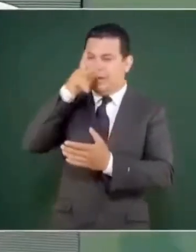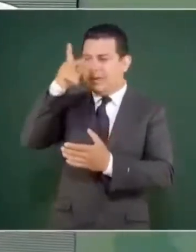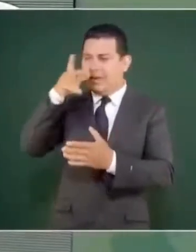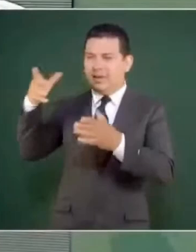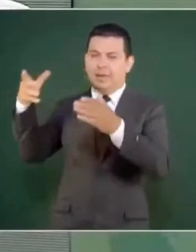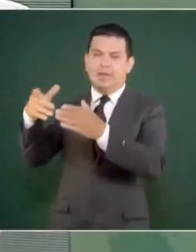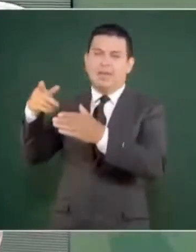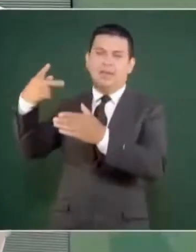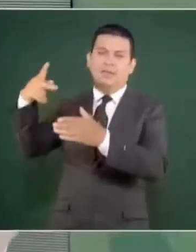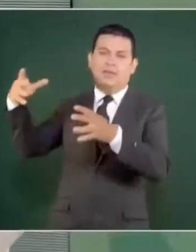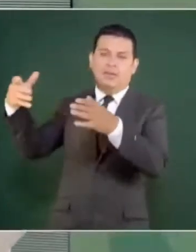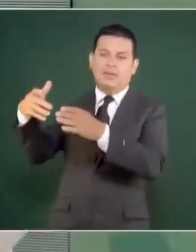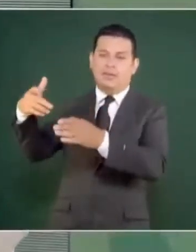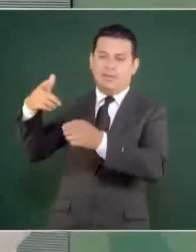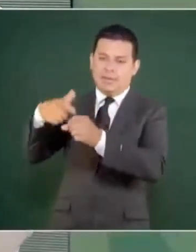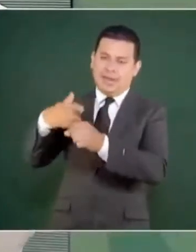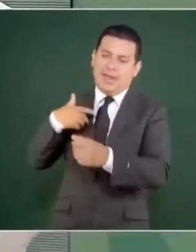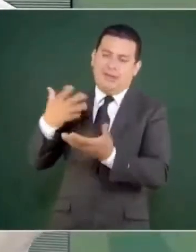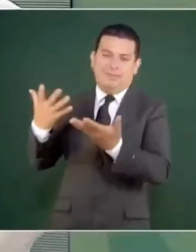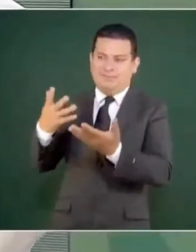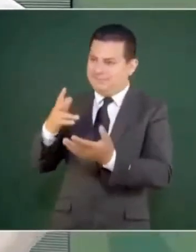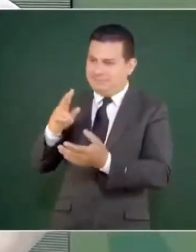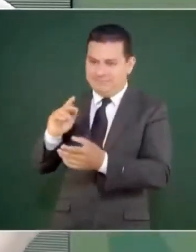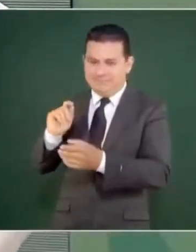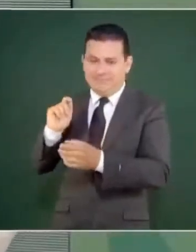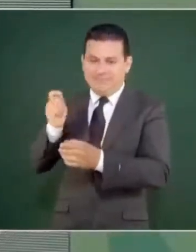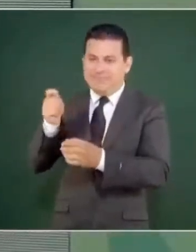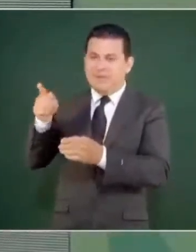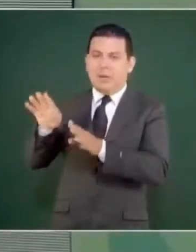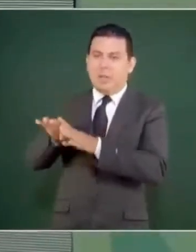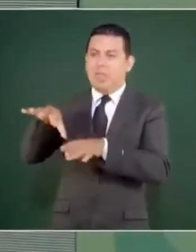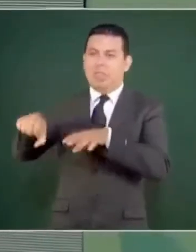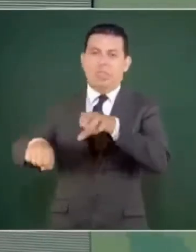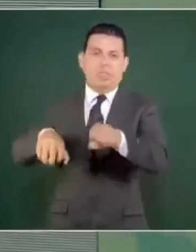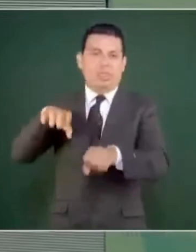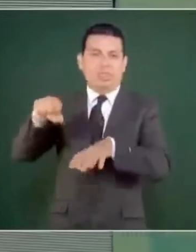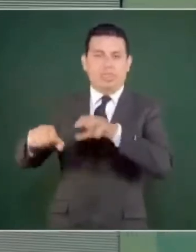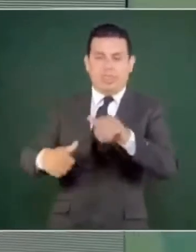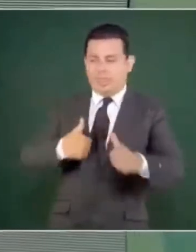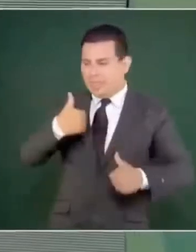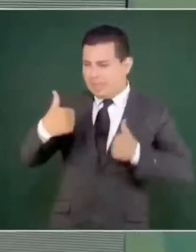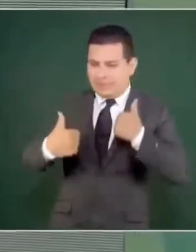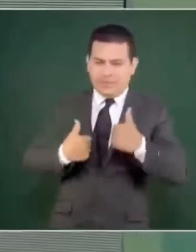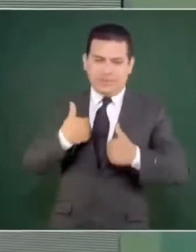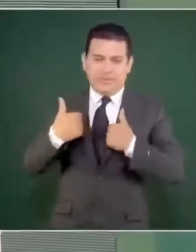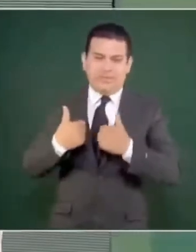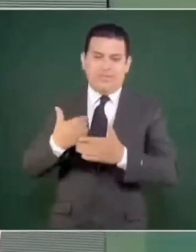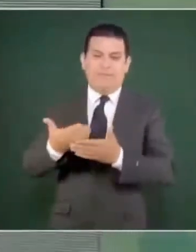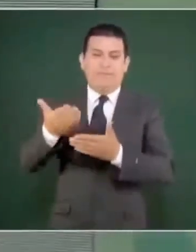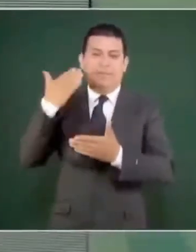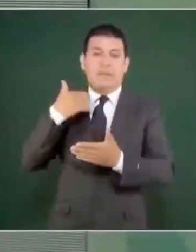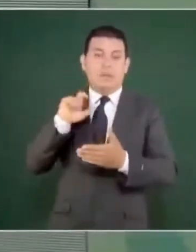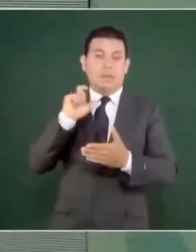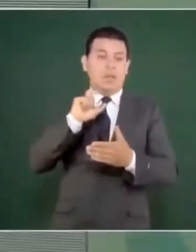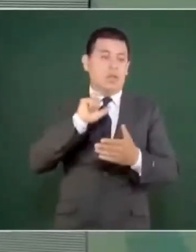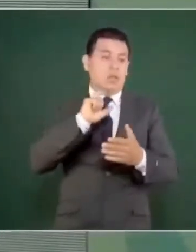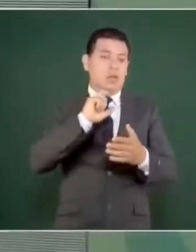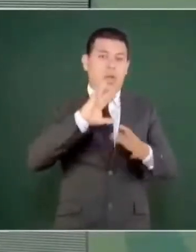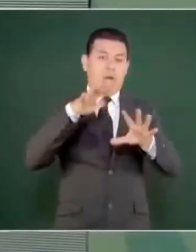que dominaba antes de la expropiación,